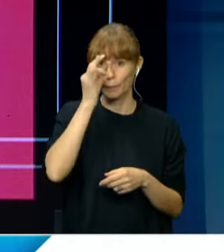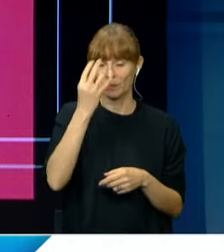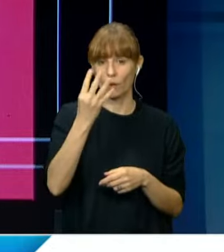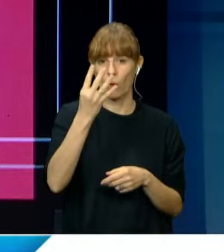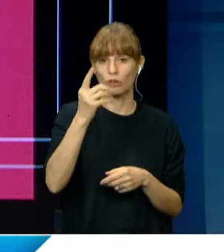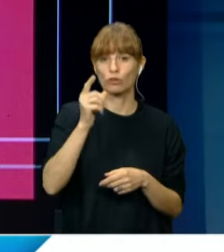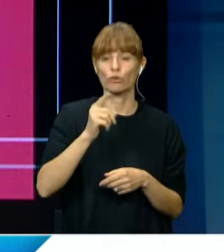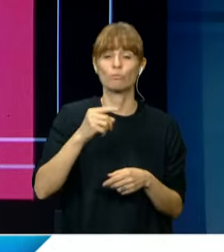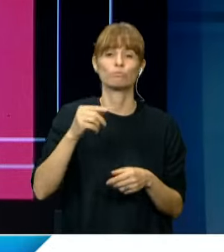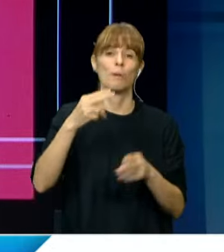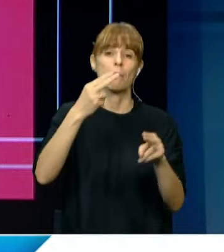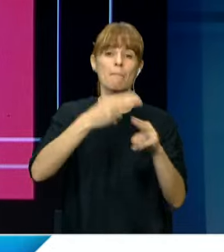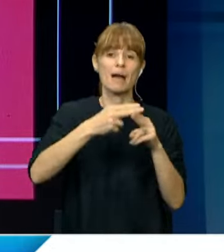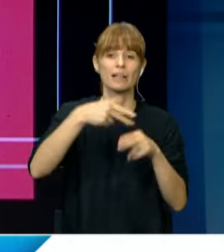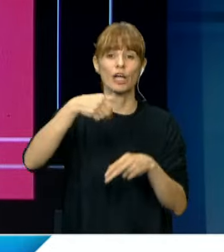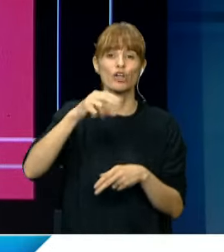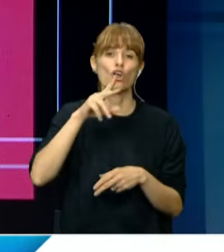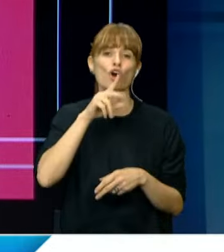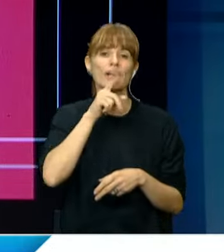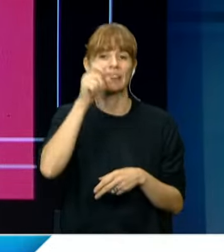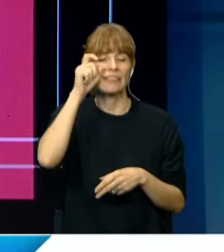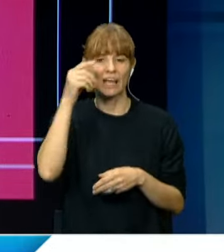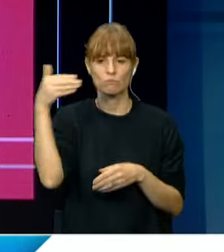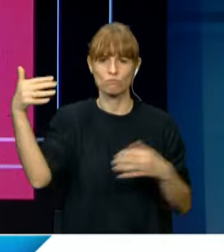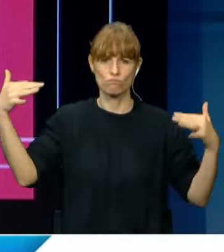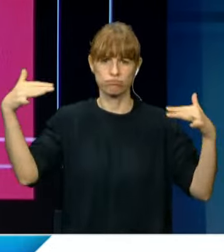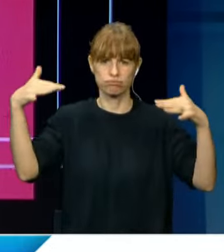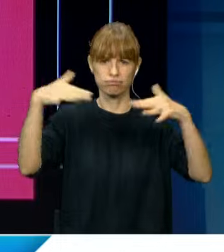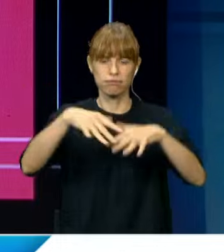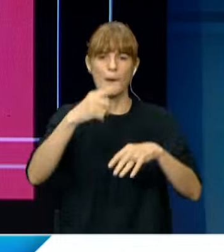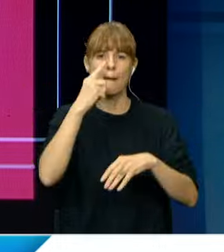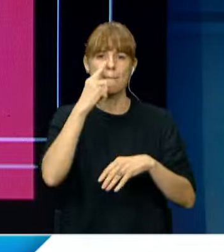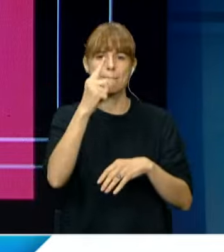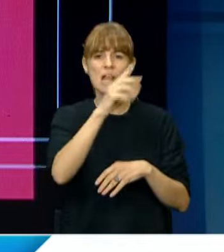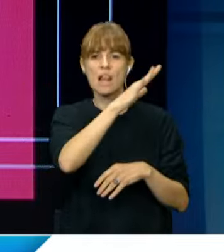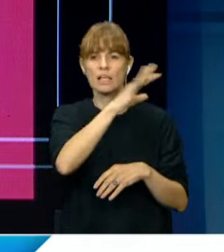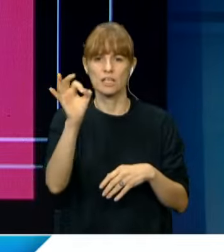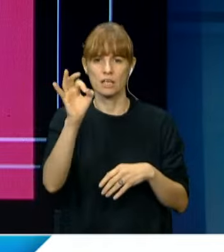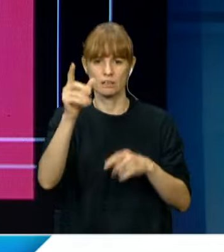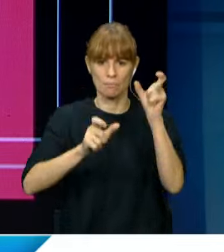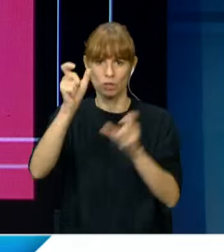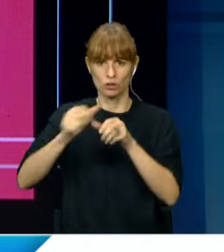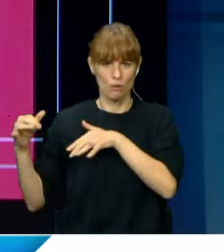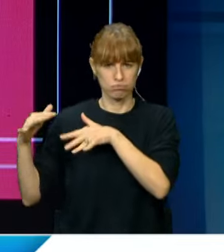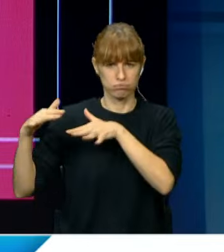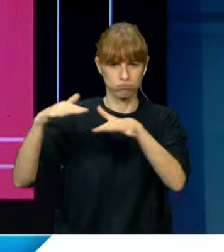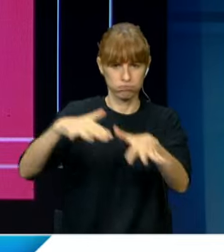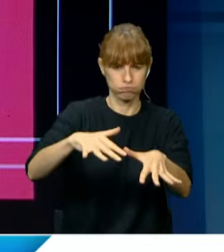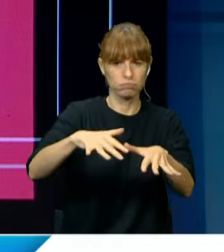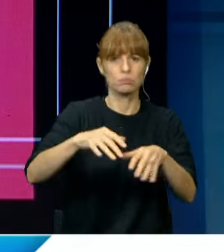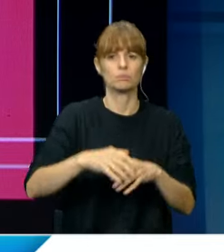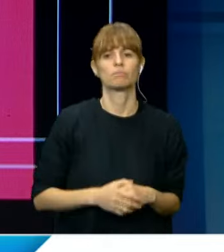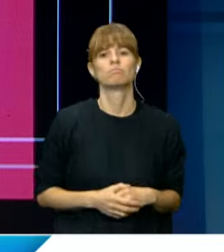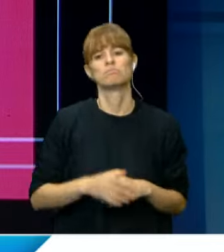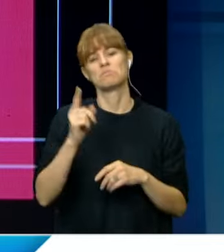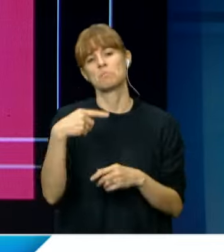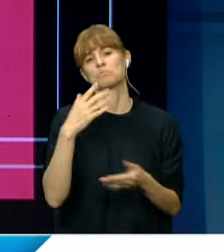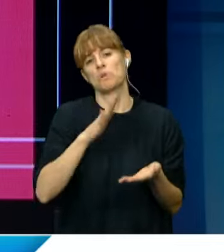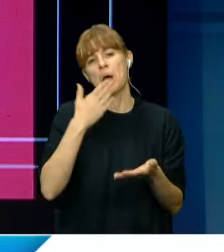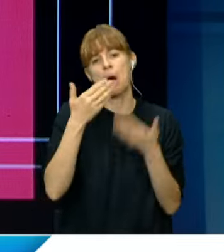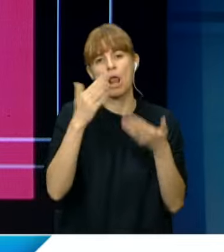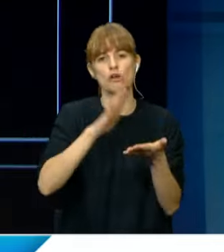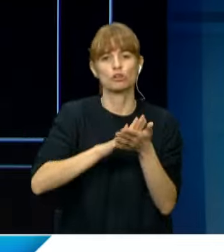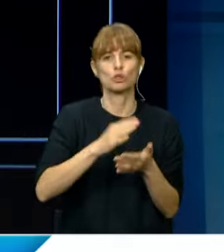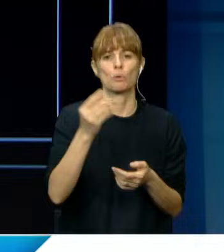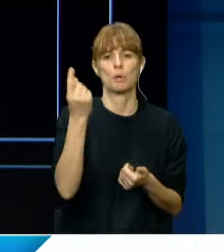esperando la asistencia de aproximadamente 1.500 personas. Además de abordar temas económicos